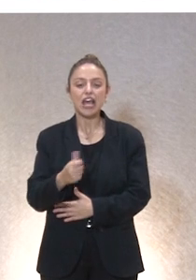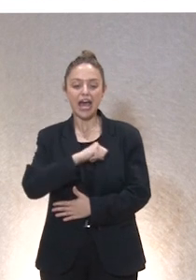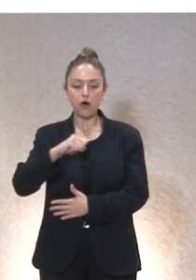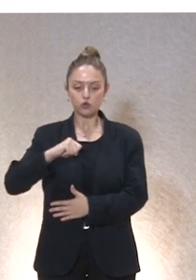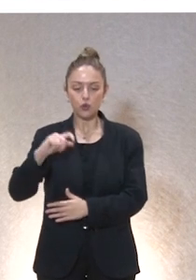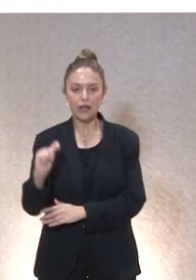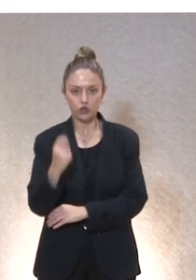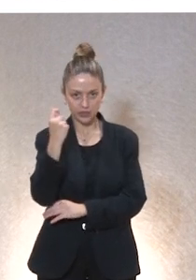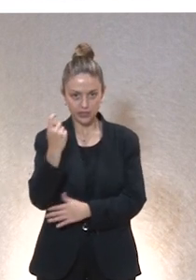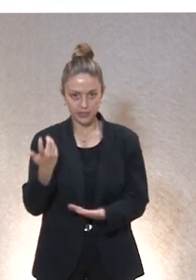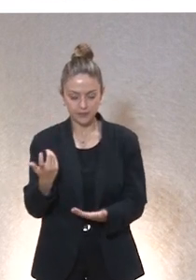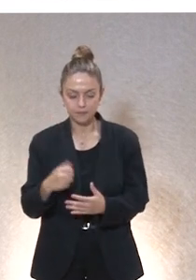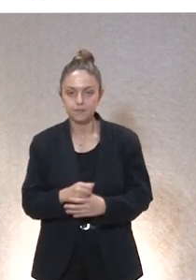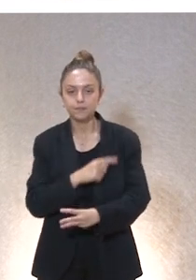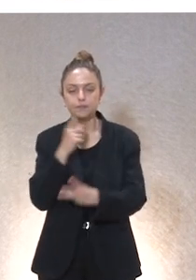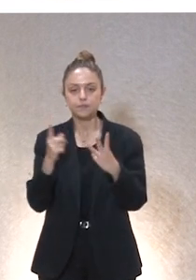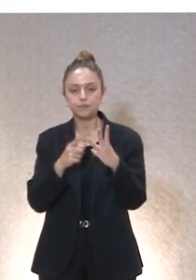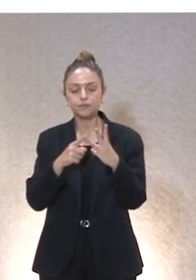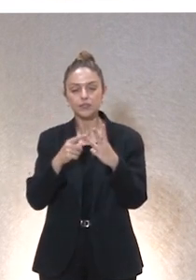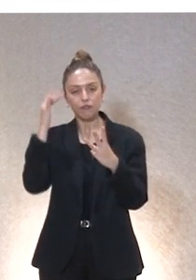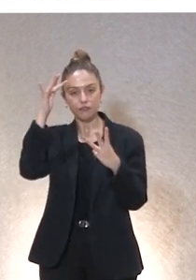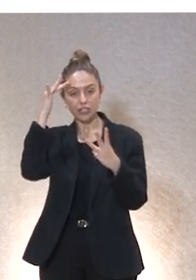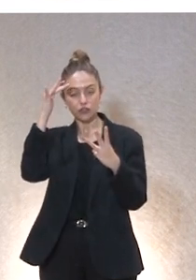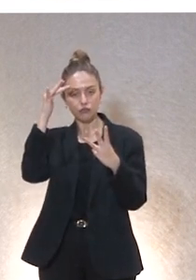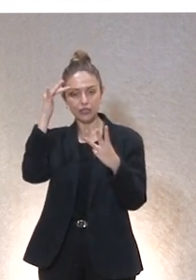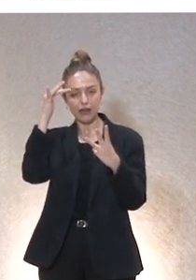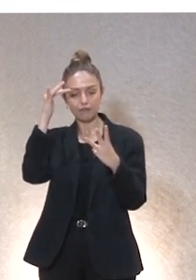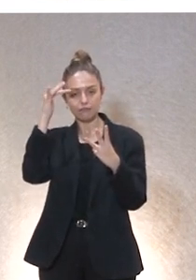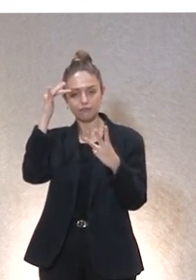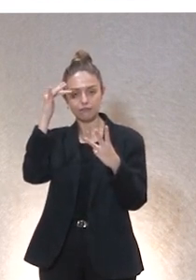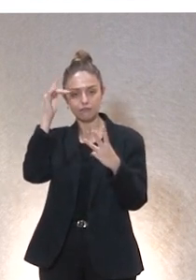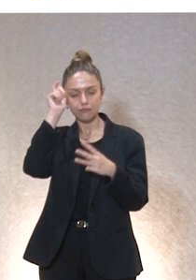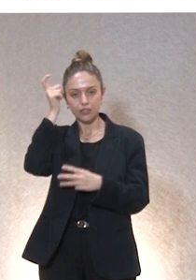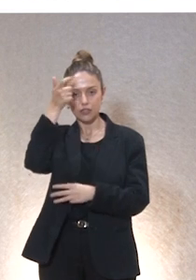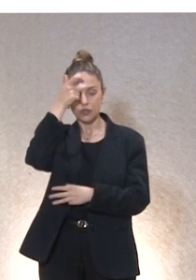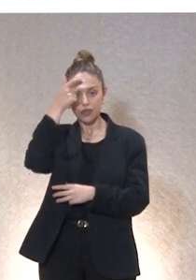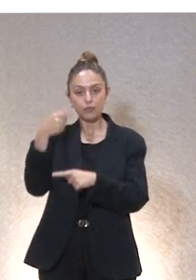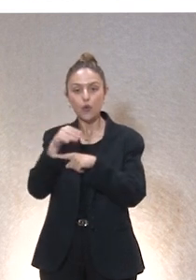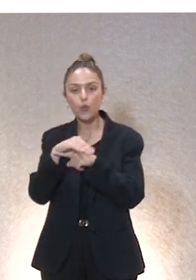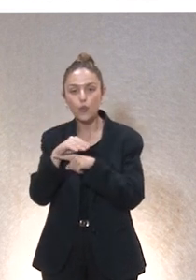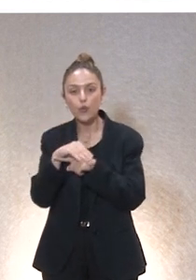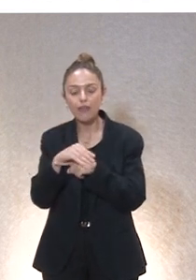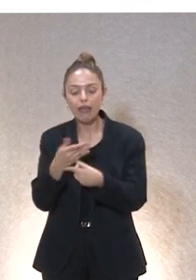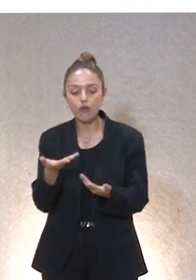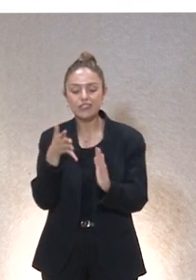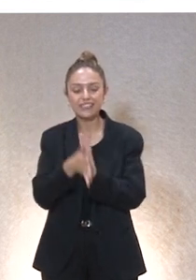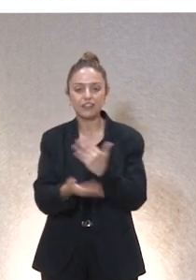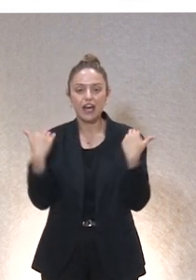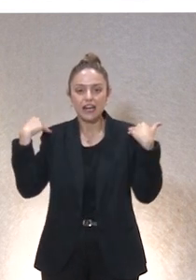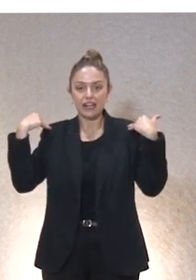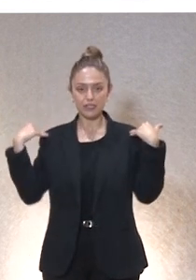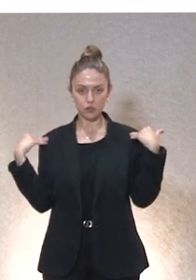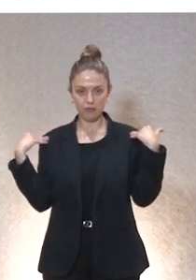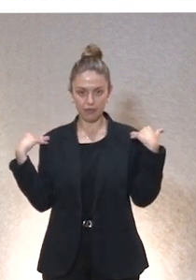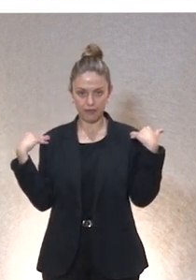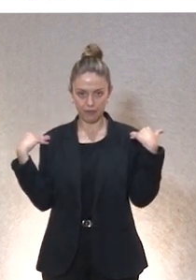adquirir plenitud. Tercer concepto, en la historia de la filosofía nos encontramos también el cuidado entendido como responsabilidad por el otro.